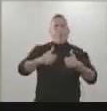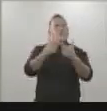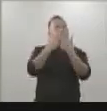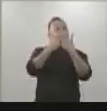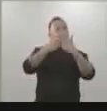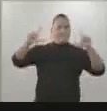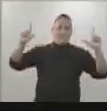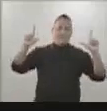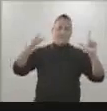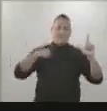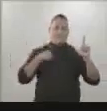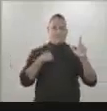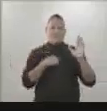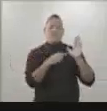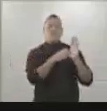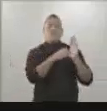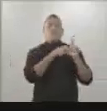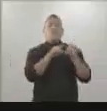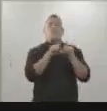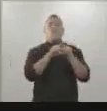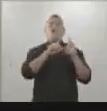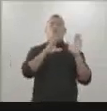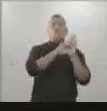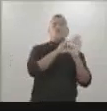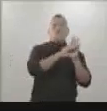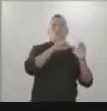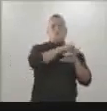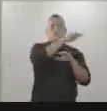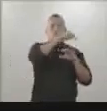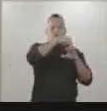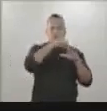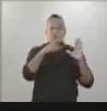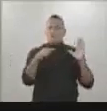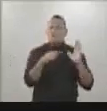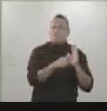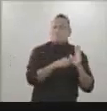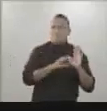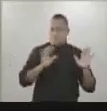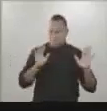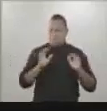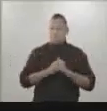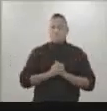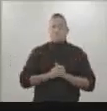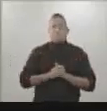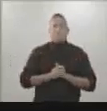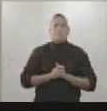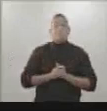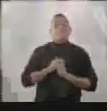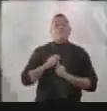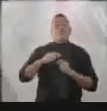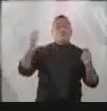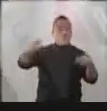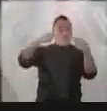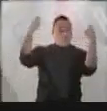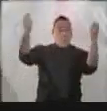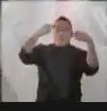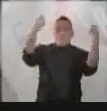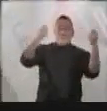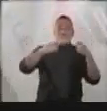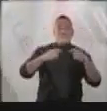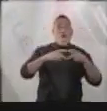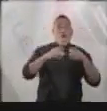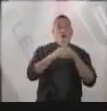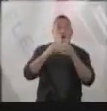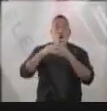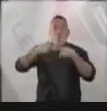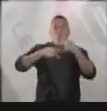oferta electoral con toda libertad, sin más limitaciones que las establecidas en las leyes. Hemos tenido una